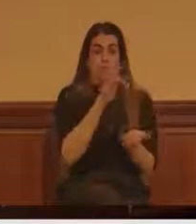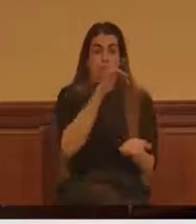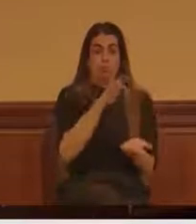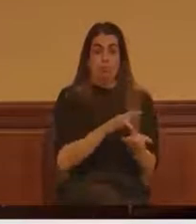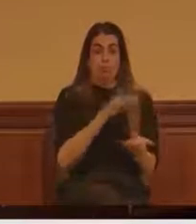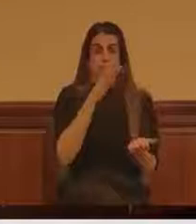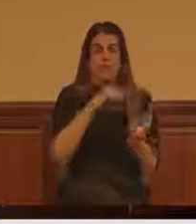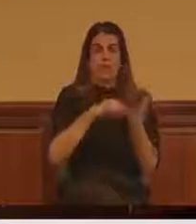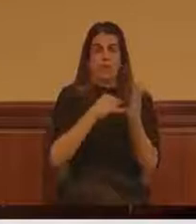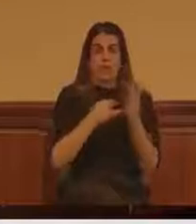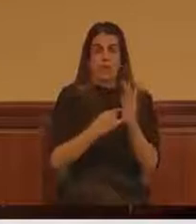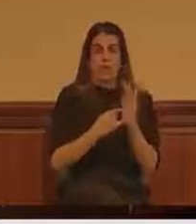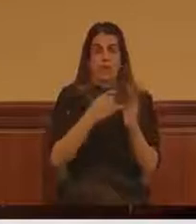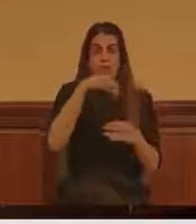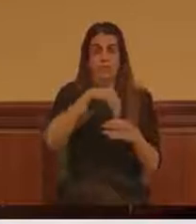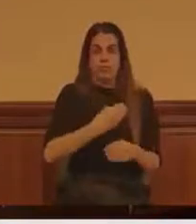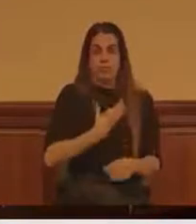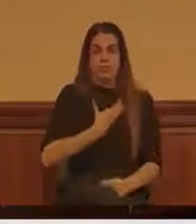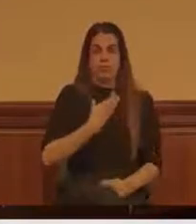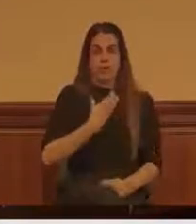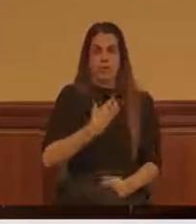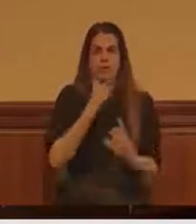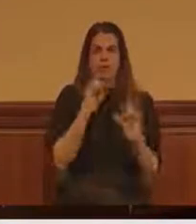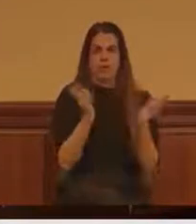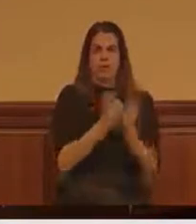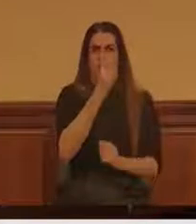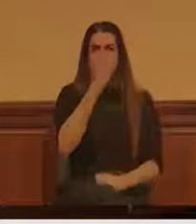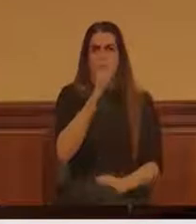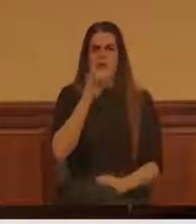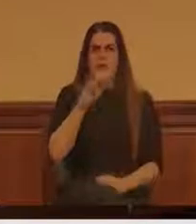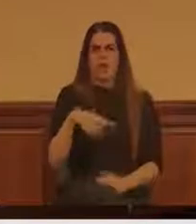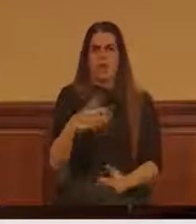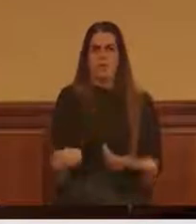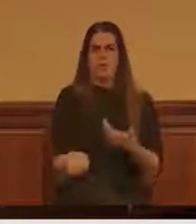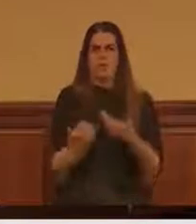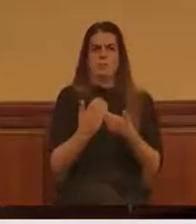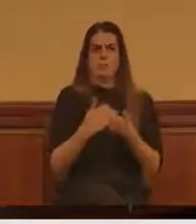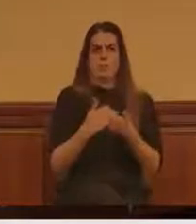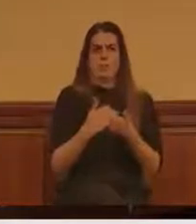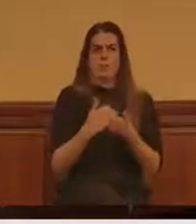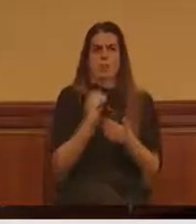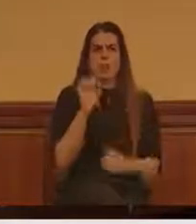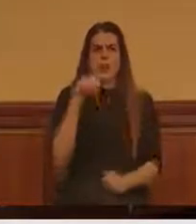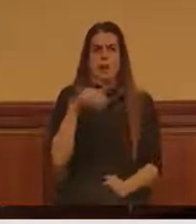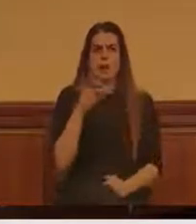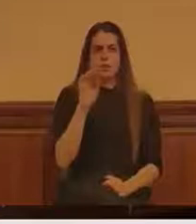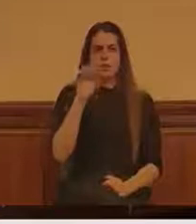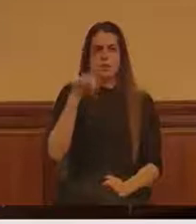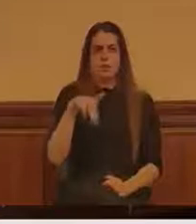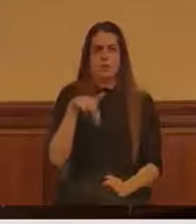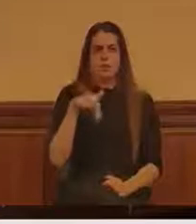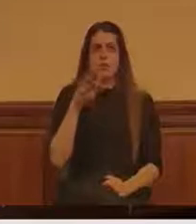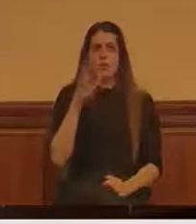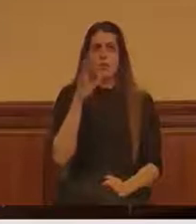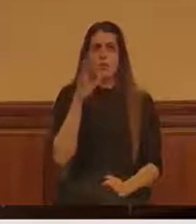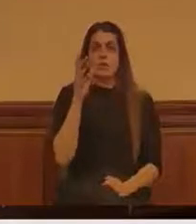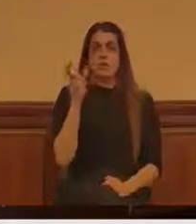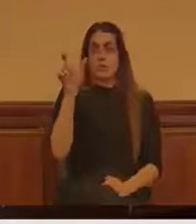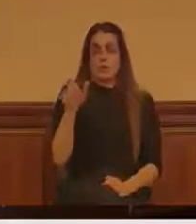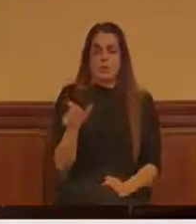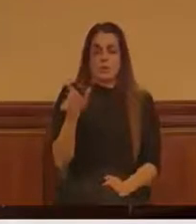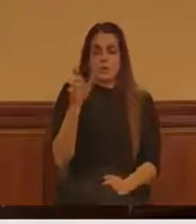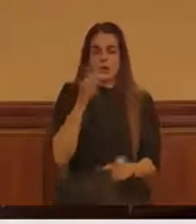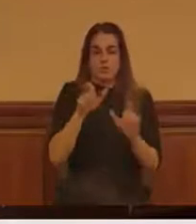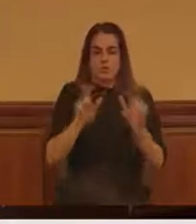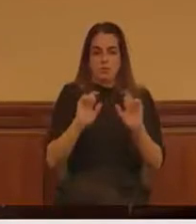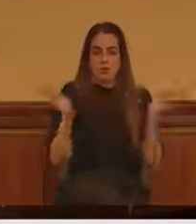ayuntamiento. Recuerdo que en esa reunión estaba también, estaba don Aitor Perlines, pues con una técnico del ayuntamiento que por aquellas